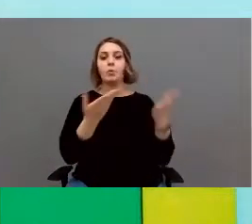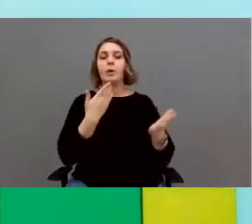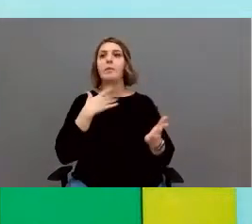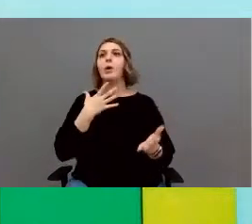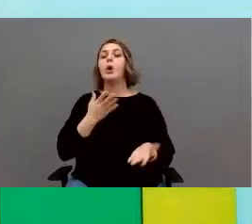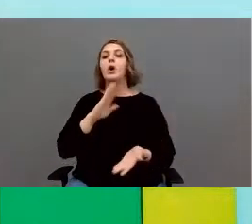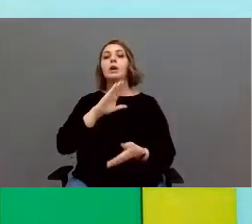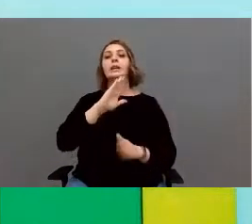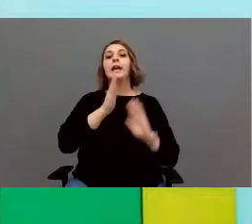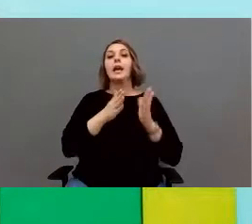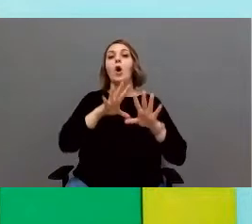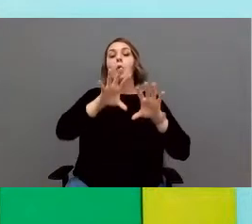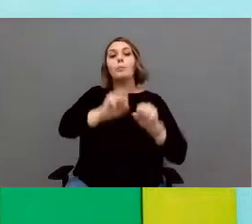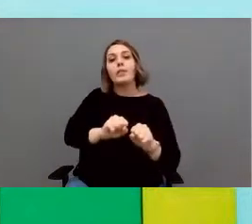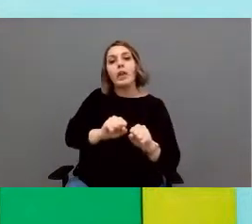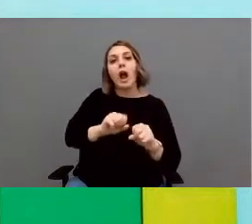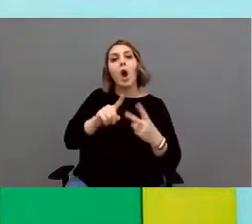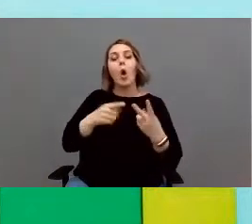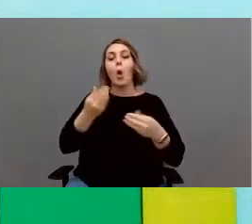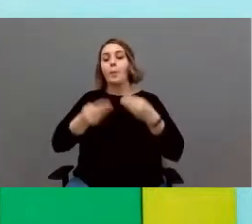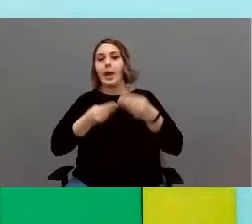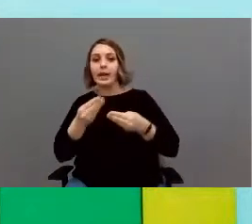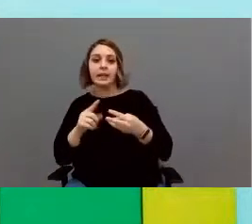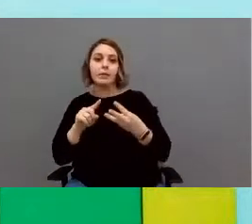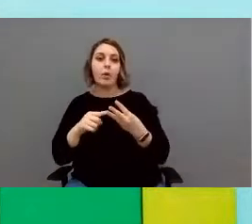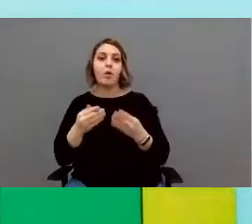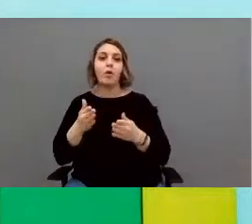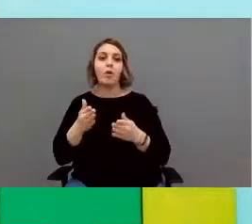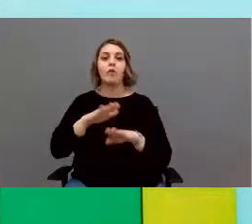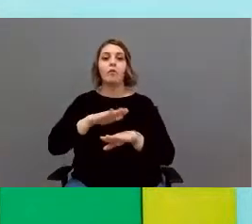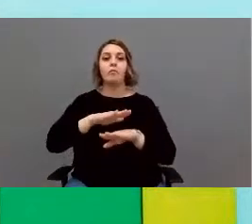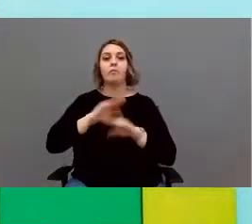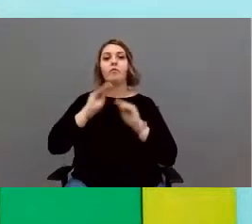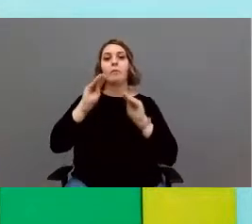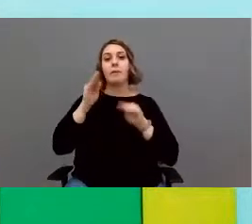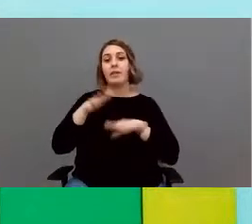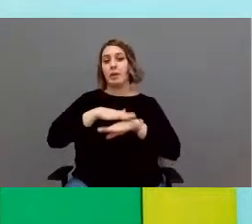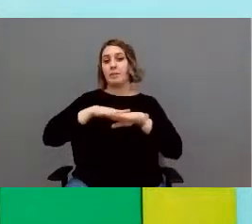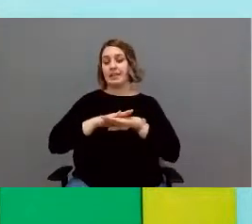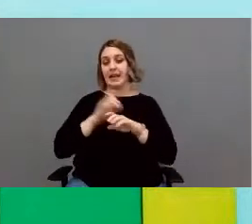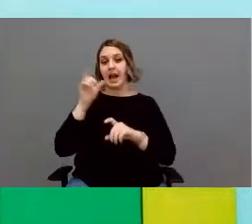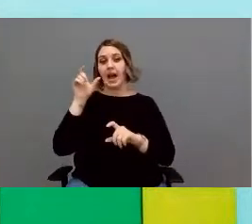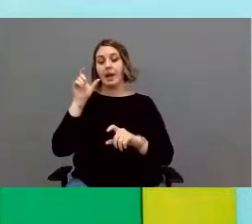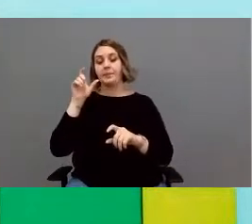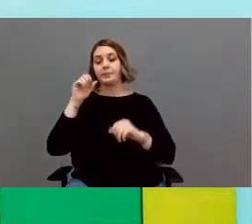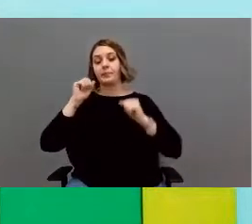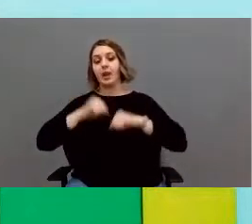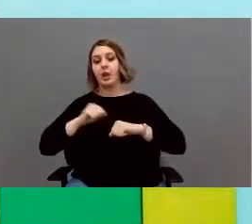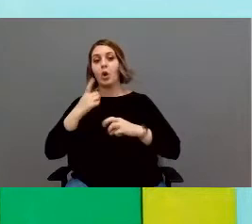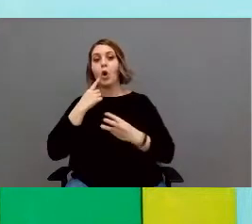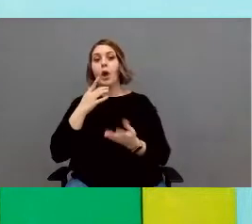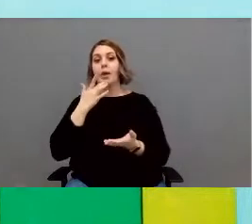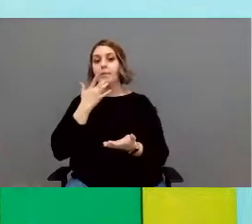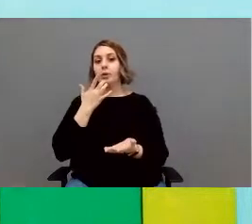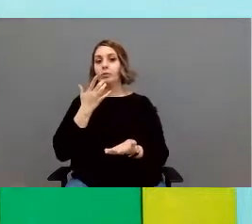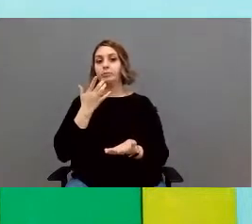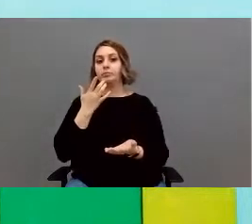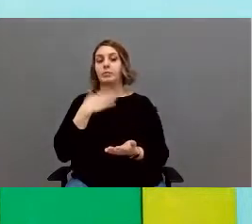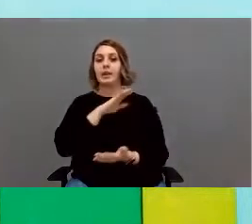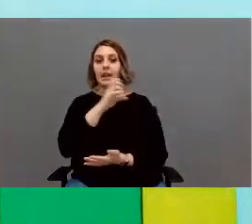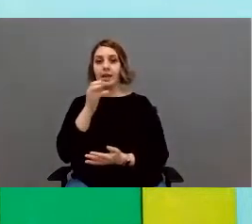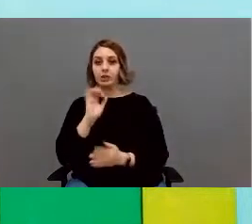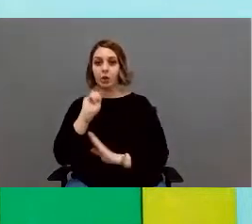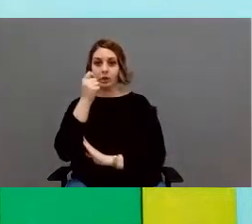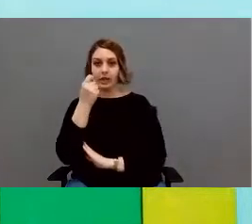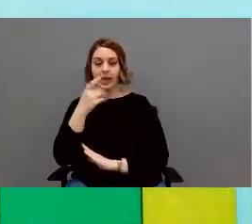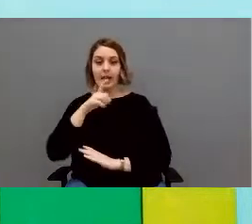ocupacional o taller operativo, formación básica de adultos, pueden ir a un CEPA o un centro de personas adultas para titular la